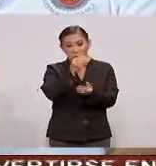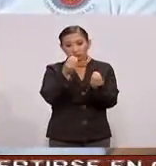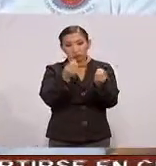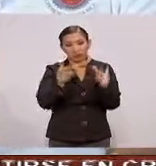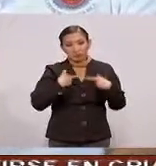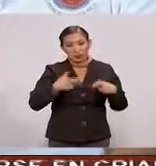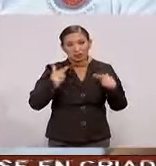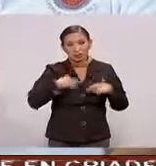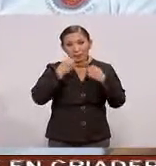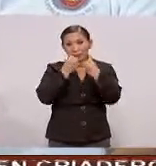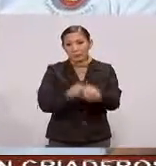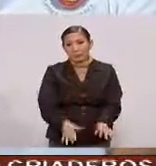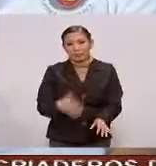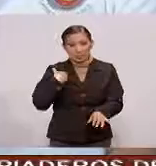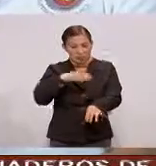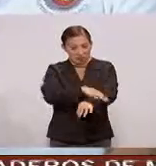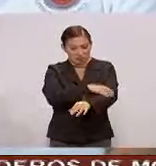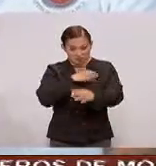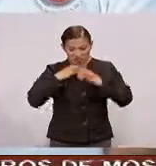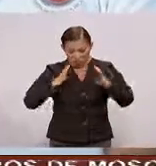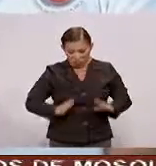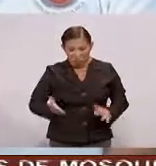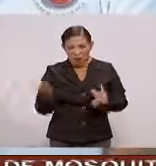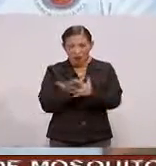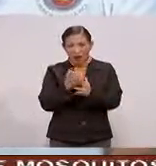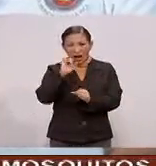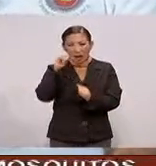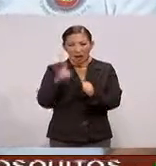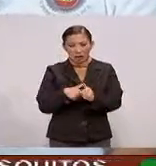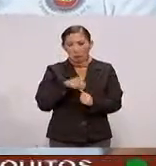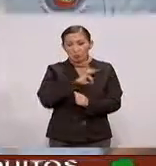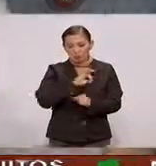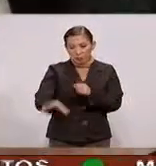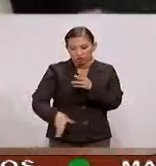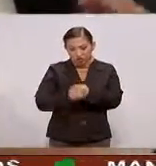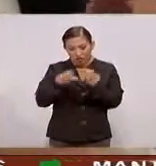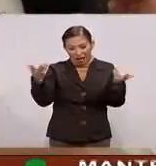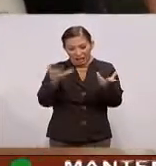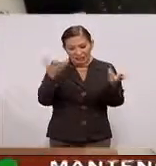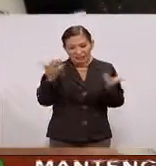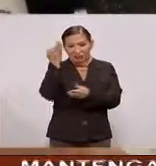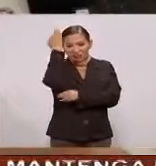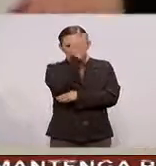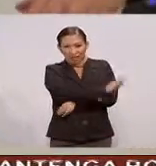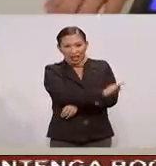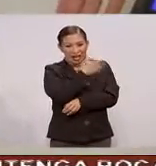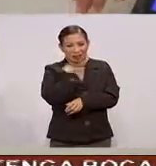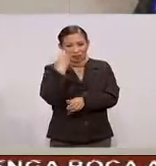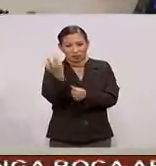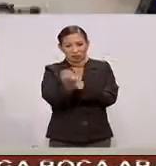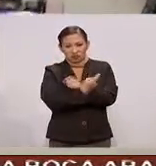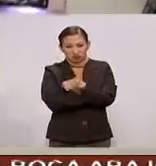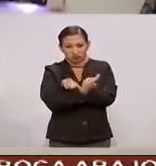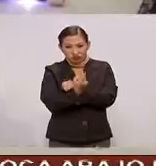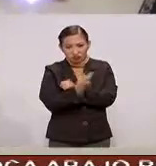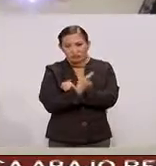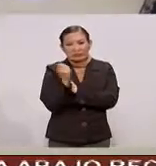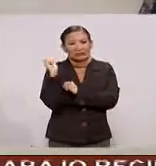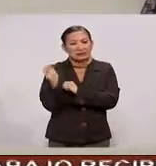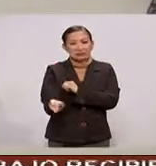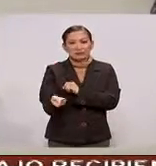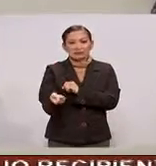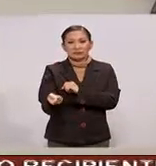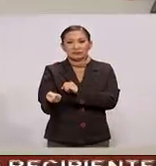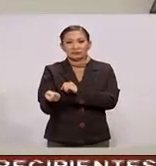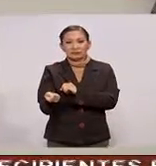personas Que pierden Pues extremidades De su cuerpo Nosotros podemos Hacer prótesis Ni eléctricas Quiere decir esto